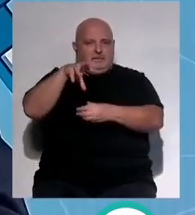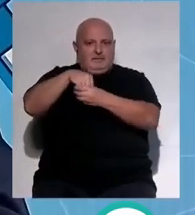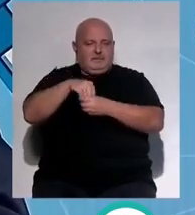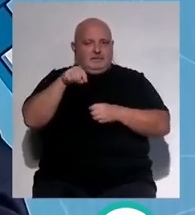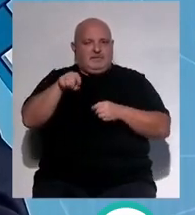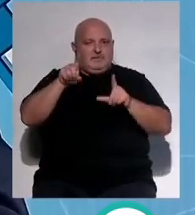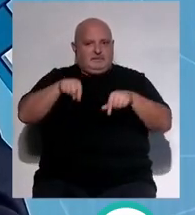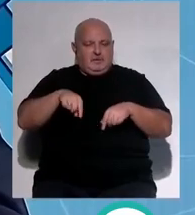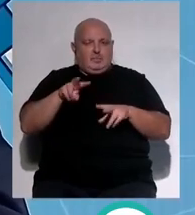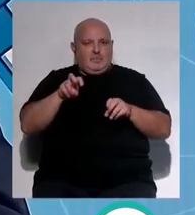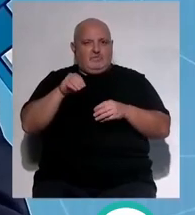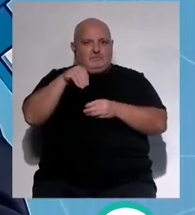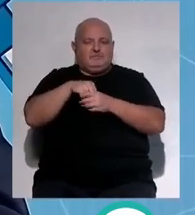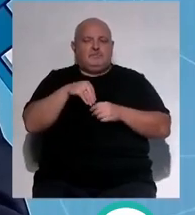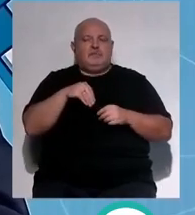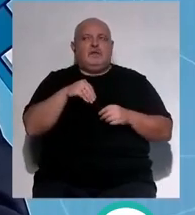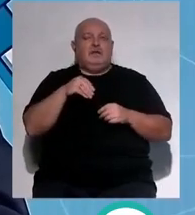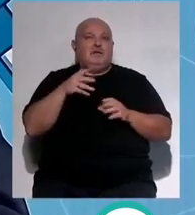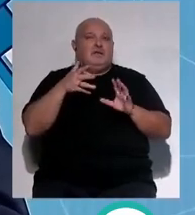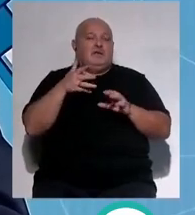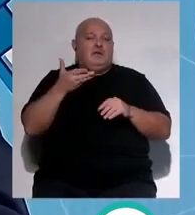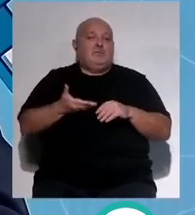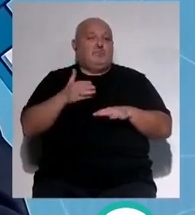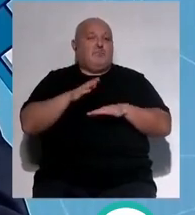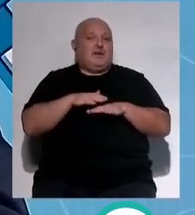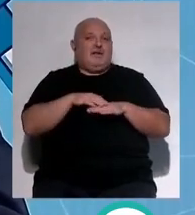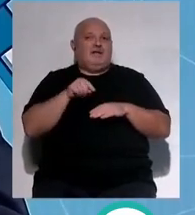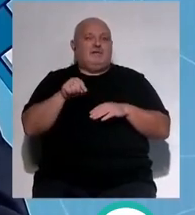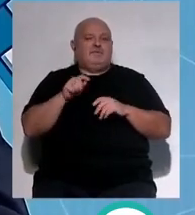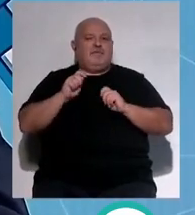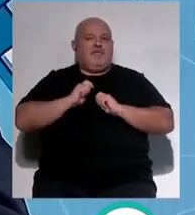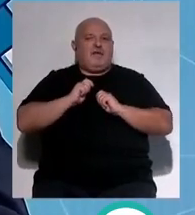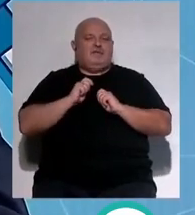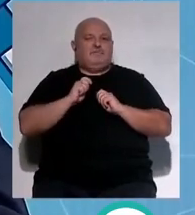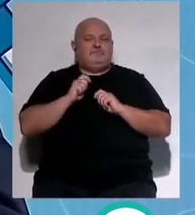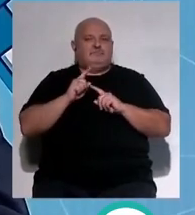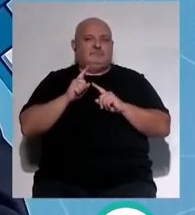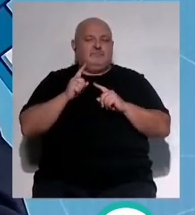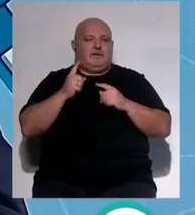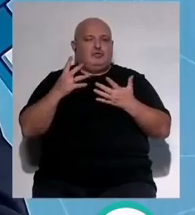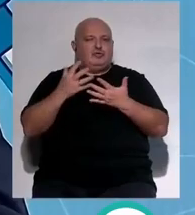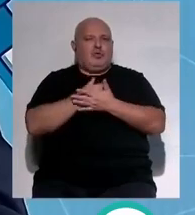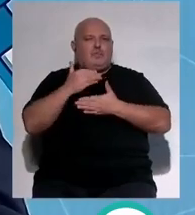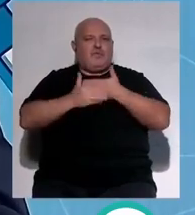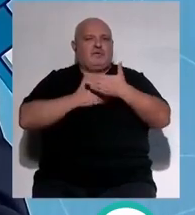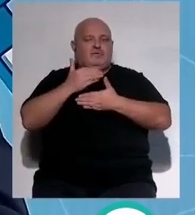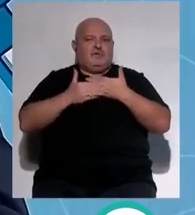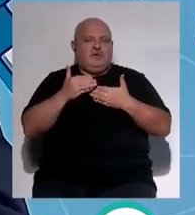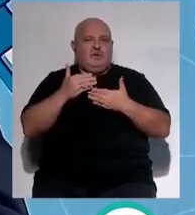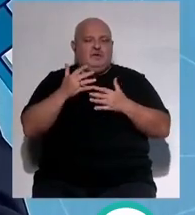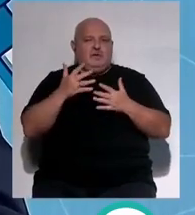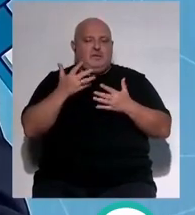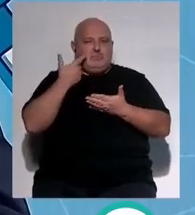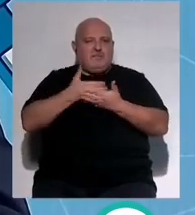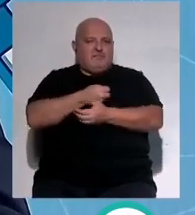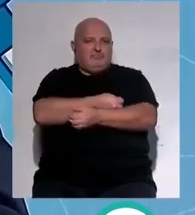nuestro área de consulta esto para nosotros era muy importante porque nos permite depurar todo el proceso de toma